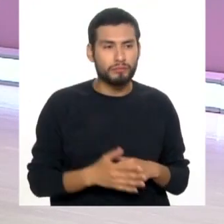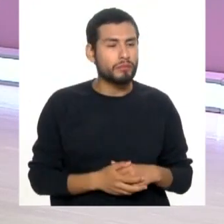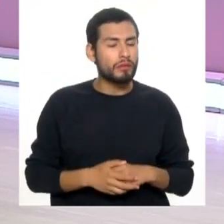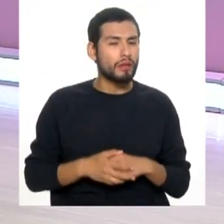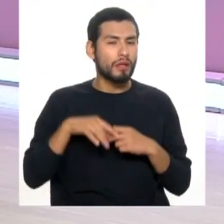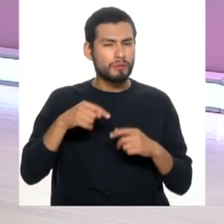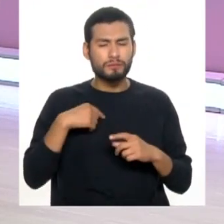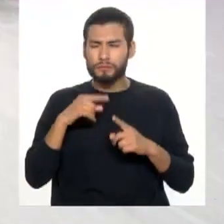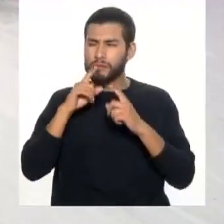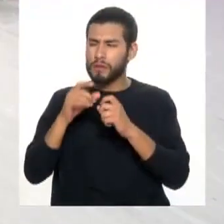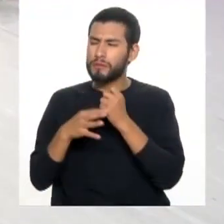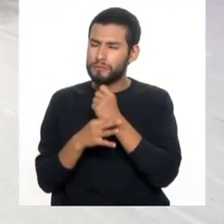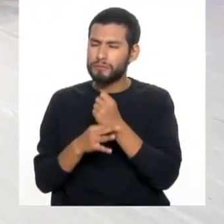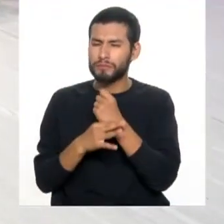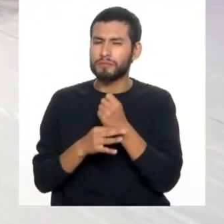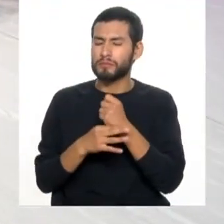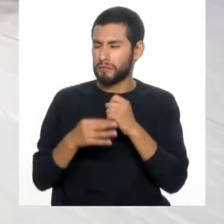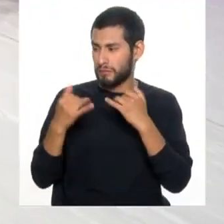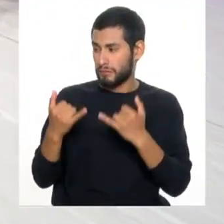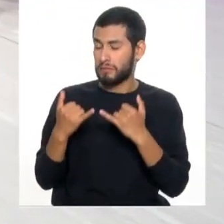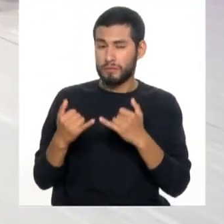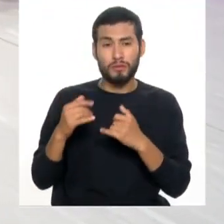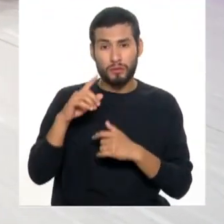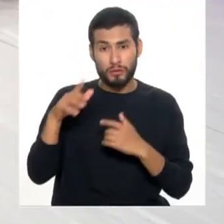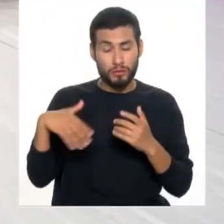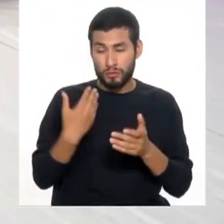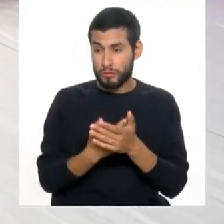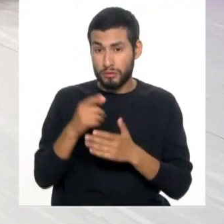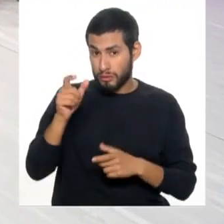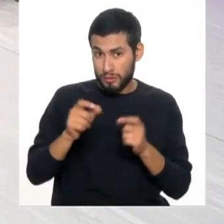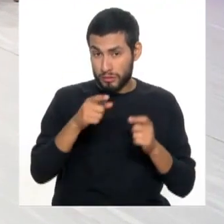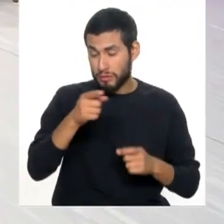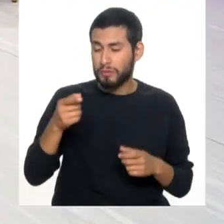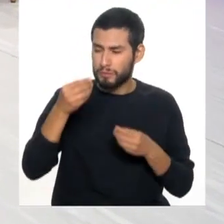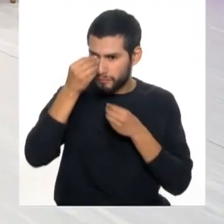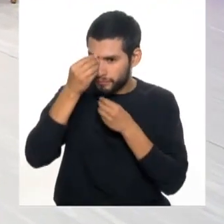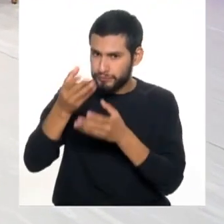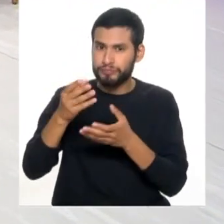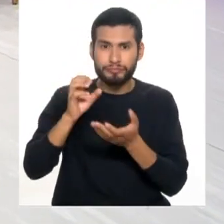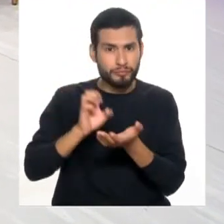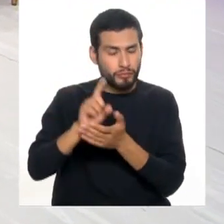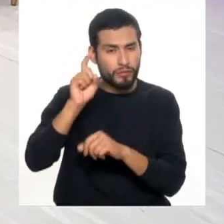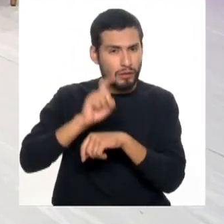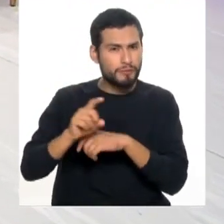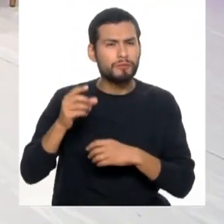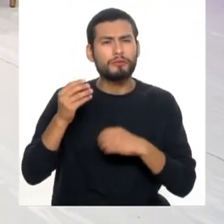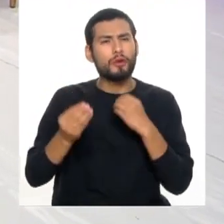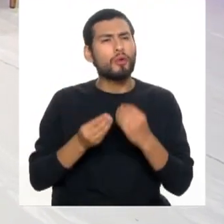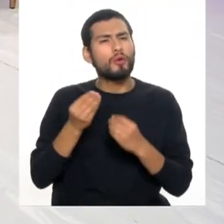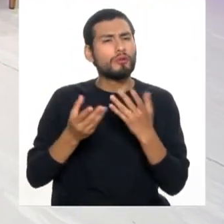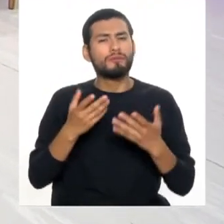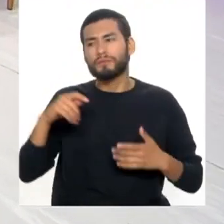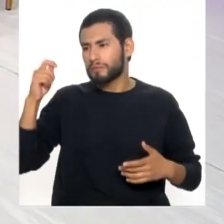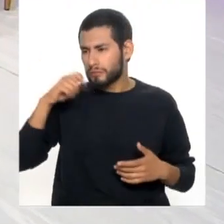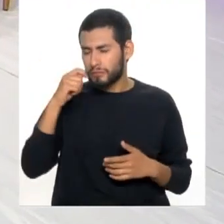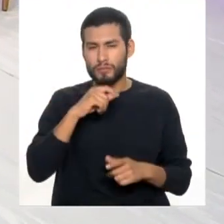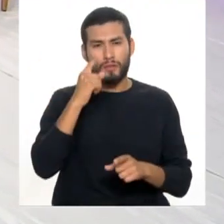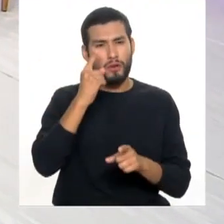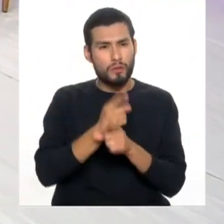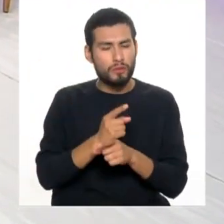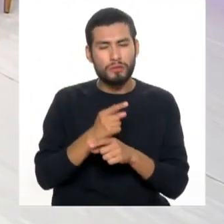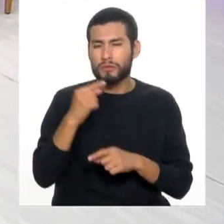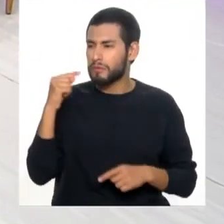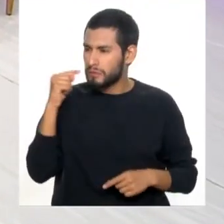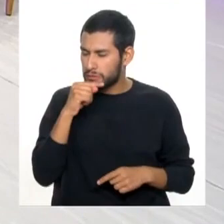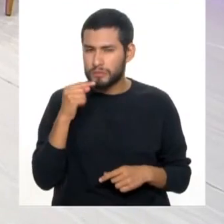yo quiero hacer una pregunta, doctor, porque creo hoy día tenemos que dejarle a todos nuestros televidentes un mensaje de educación. ¿Cómo poder cepillarse correctamente los